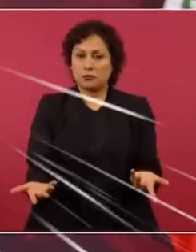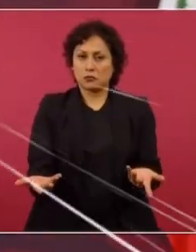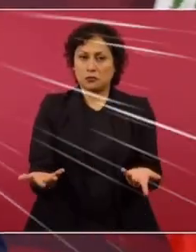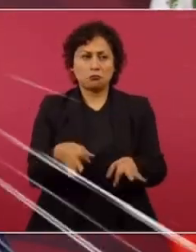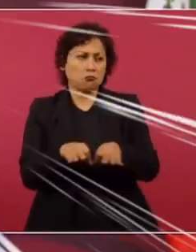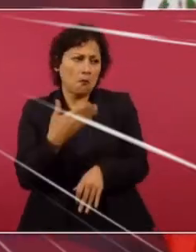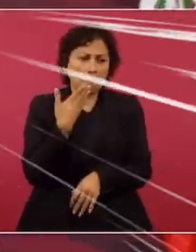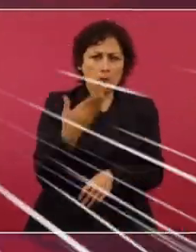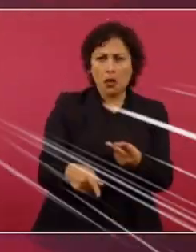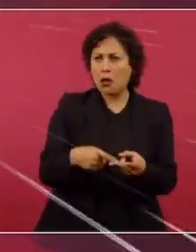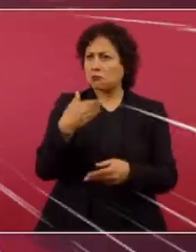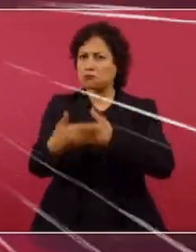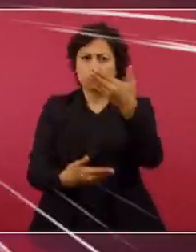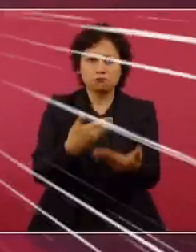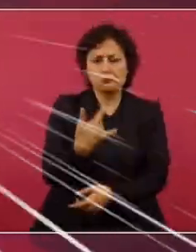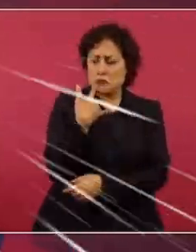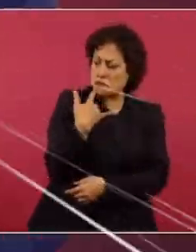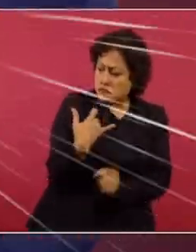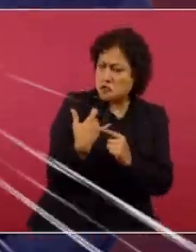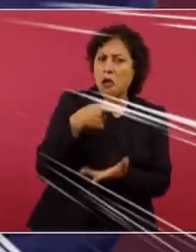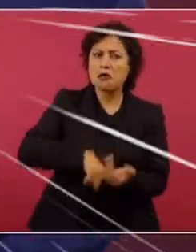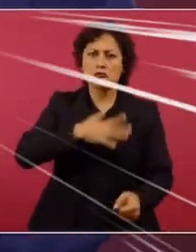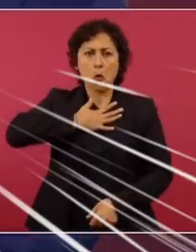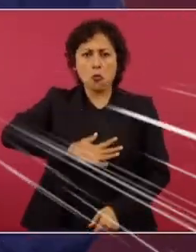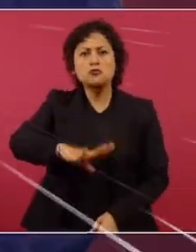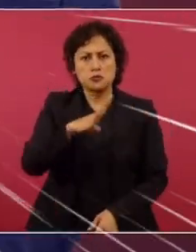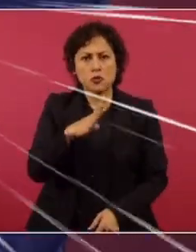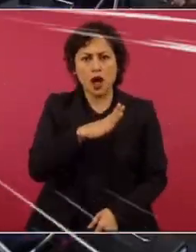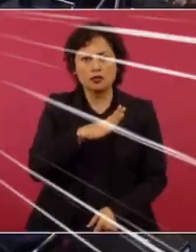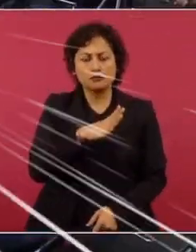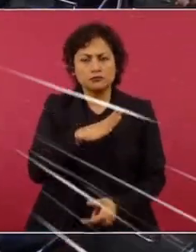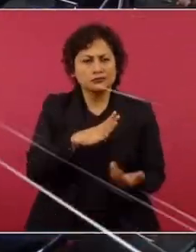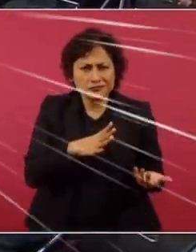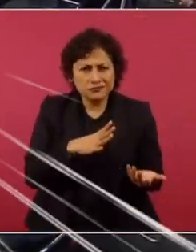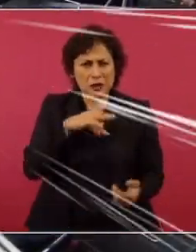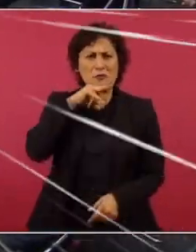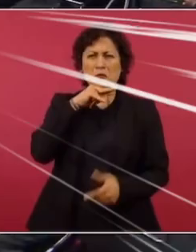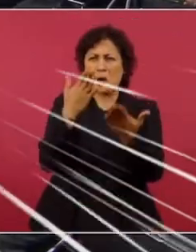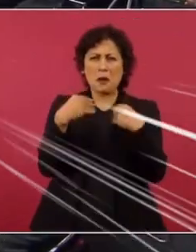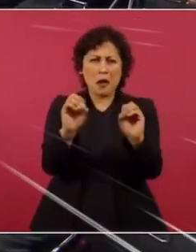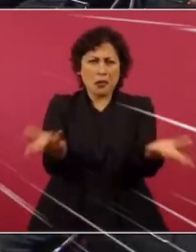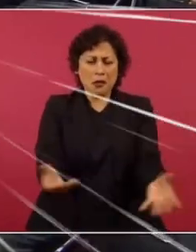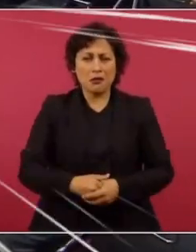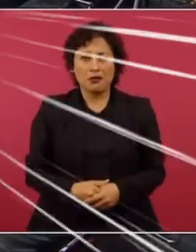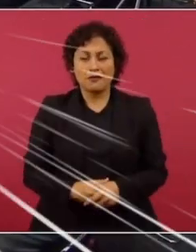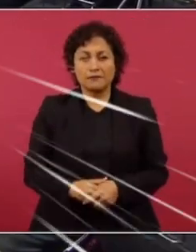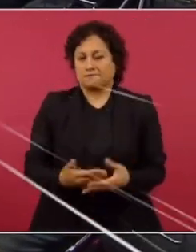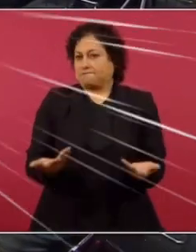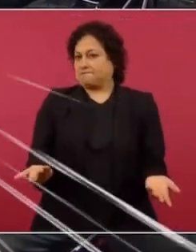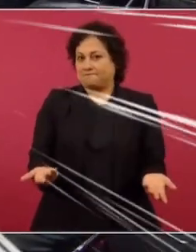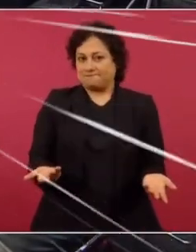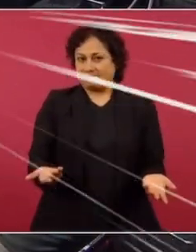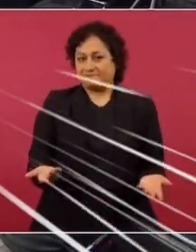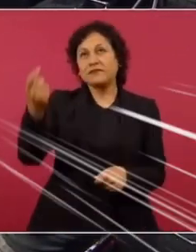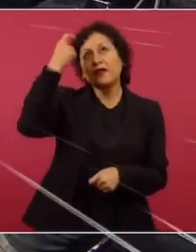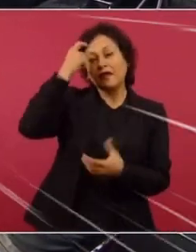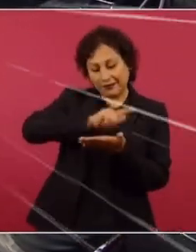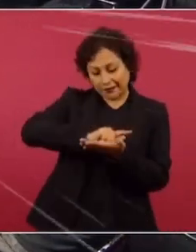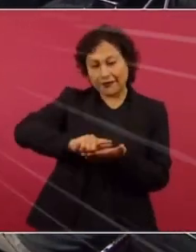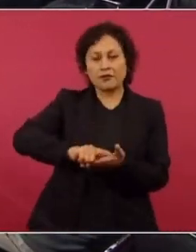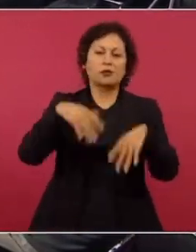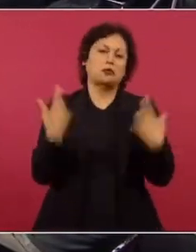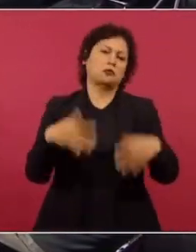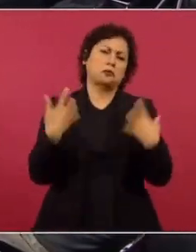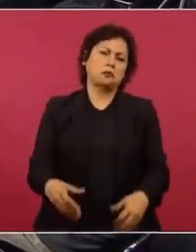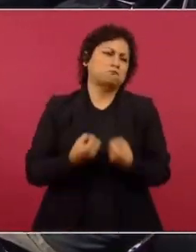las cosas, si uno está luchando por causas justas, ¿qué va uno a preocuparse? Al contrario, es una dicha enorme.